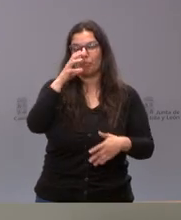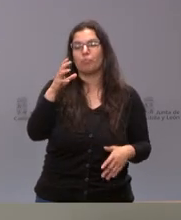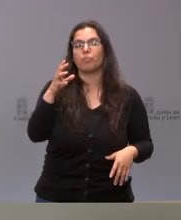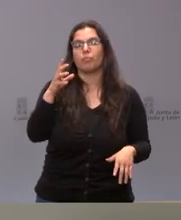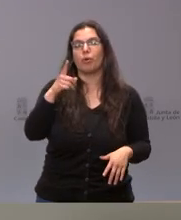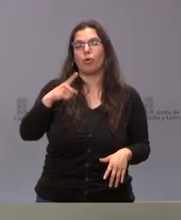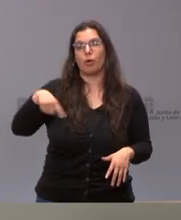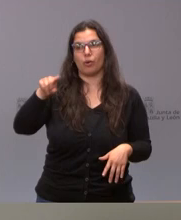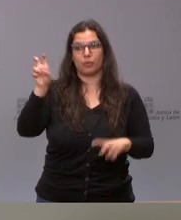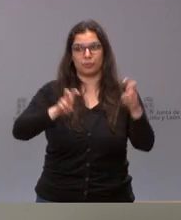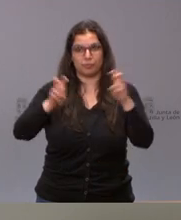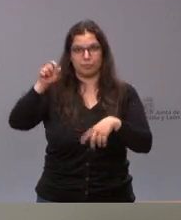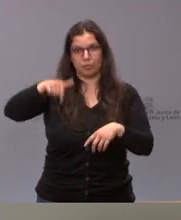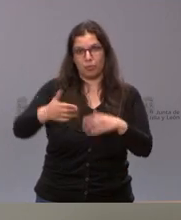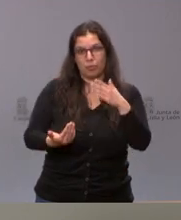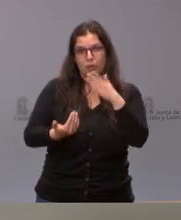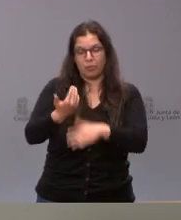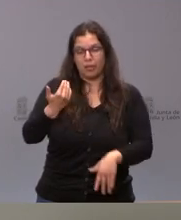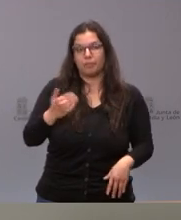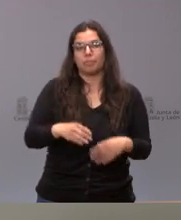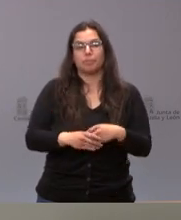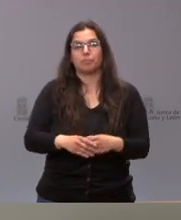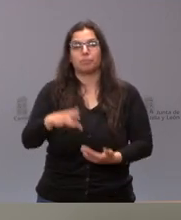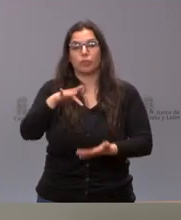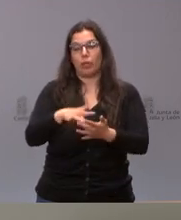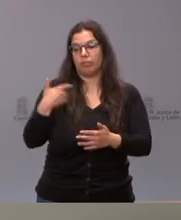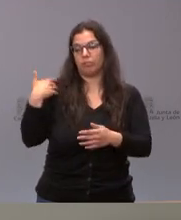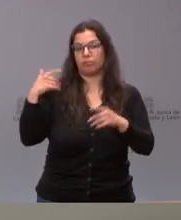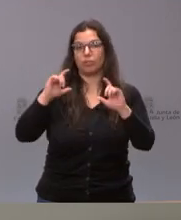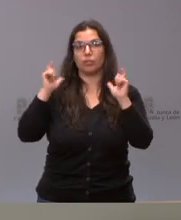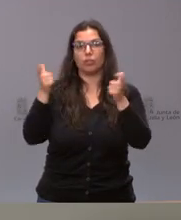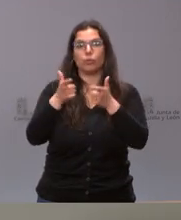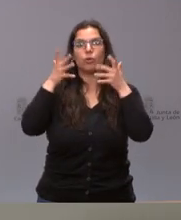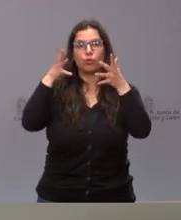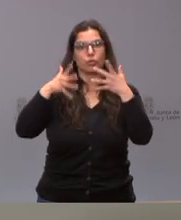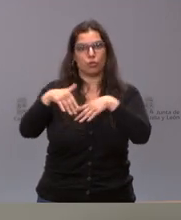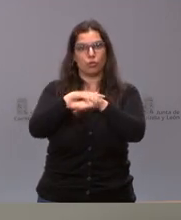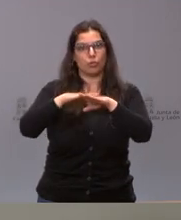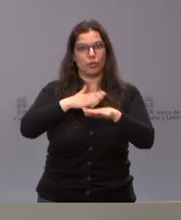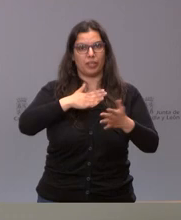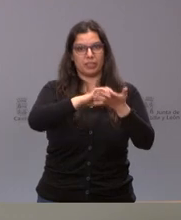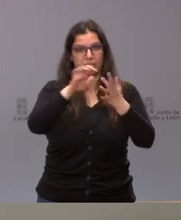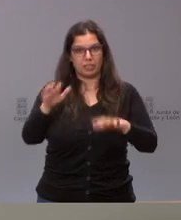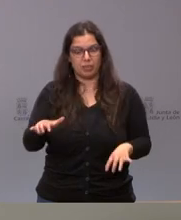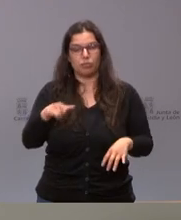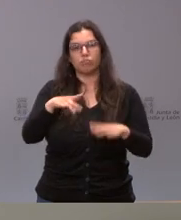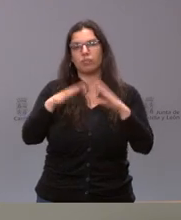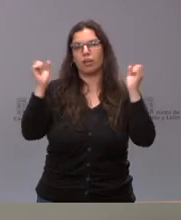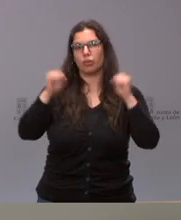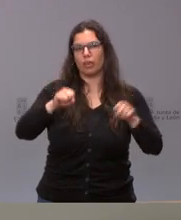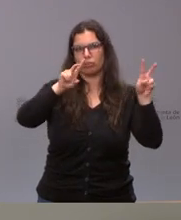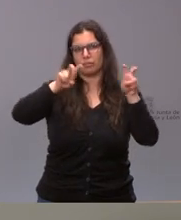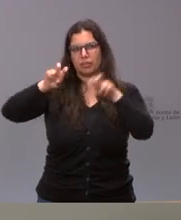presencia esta mañana en que hemos tenido una reunión del Consejo de Gobierno de Castilla y León y en la que se han acordado varias